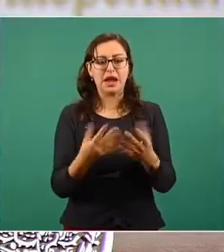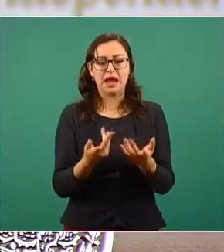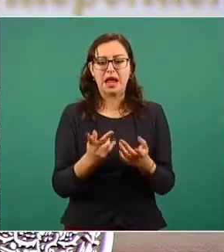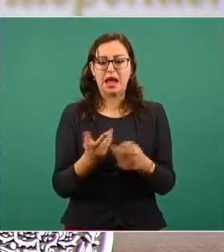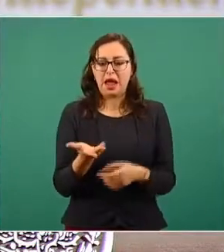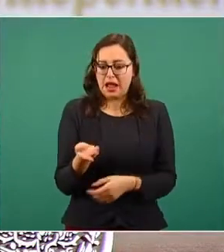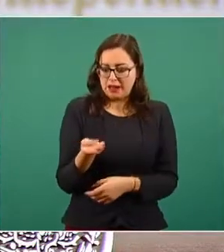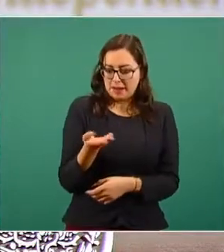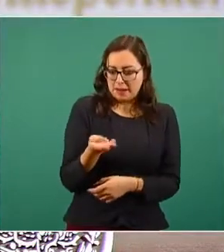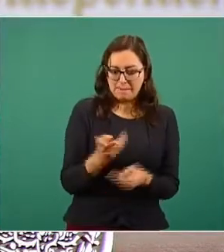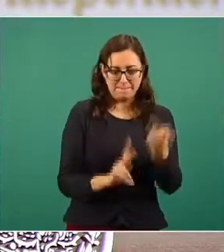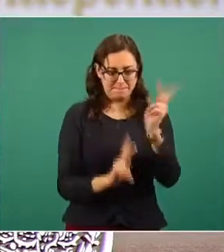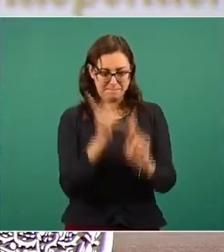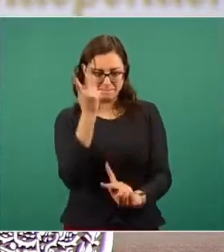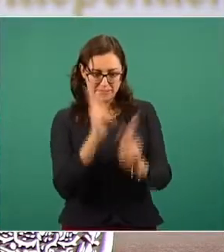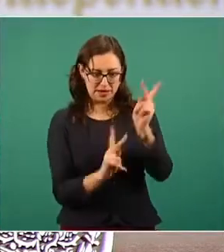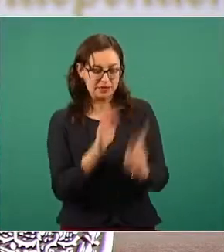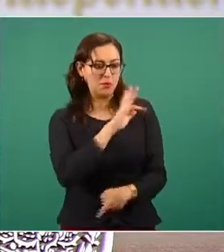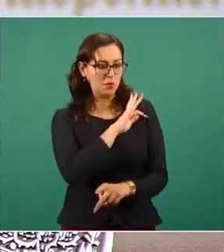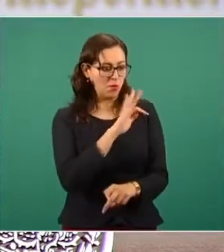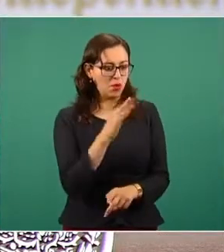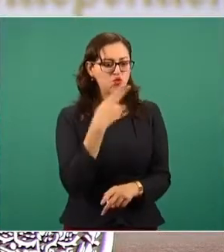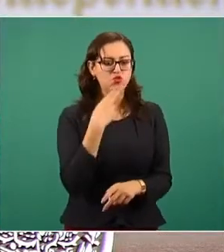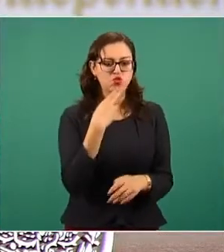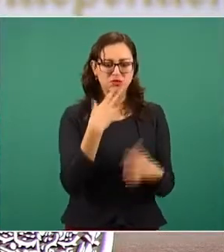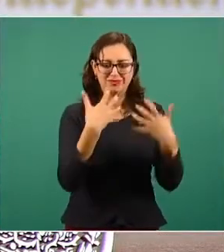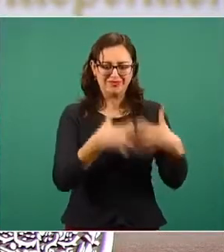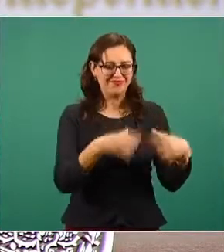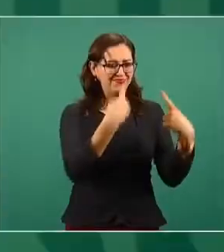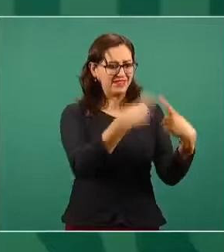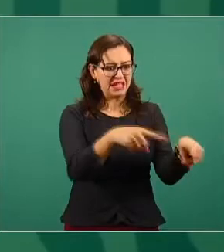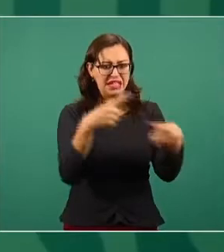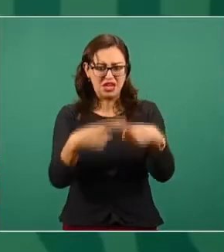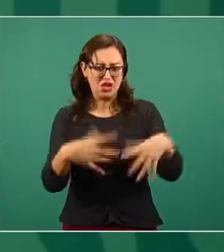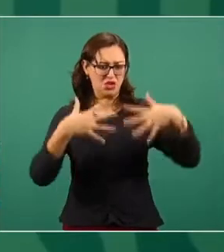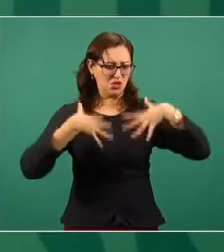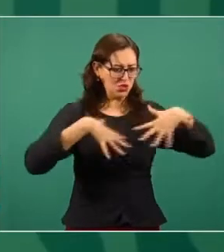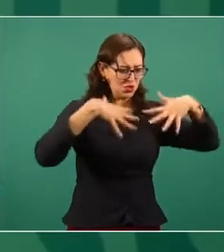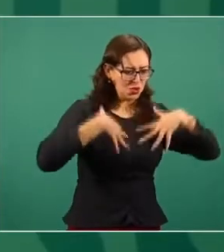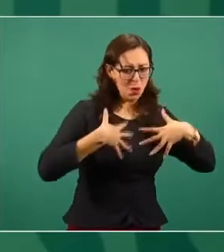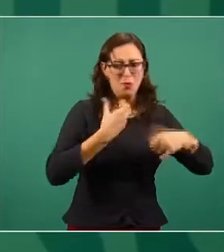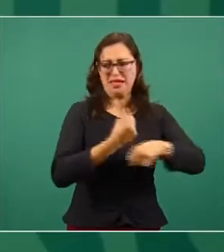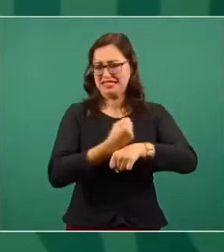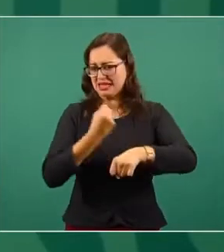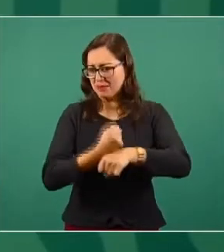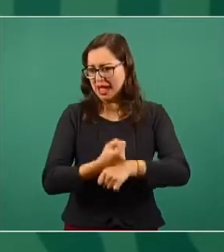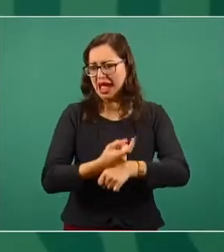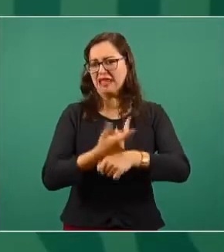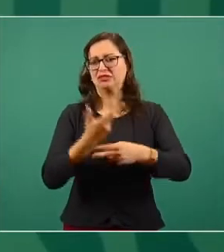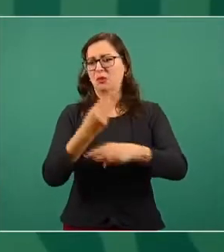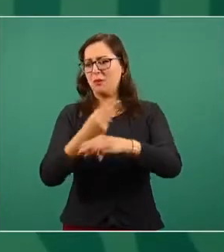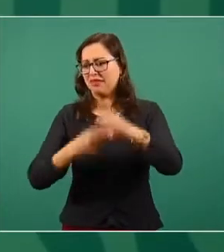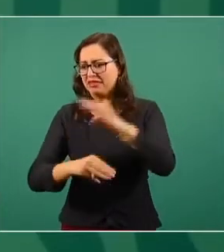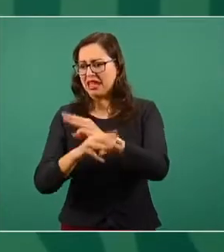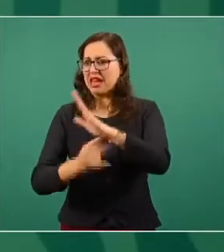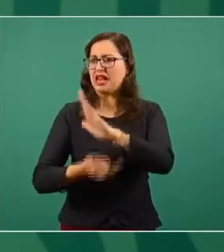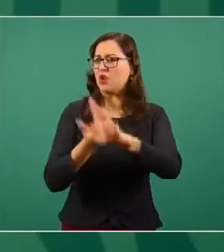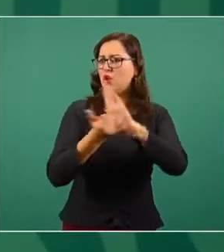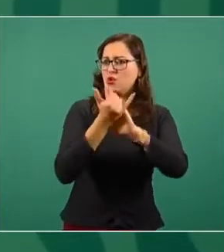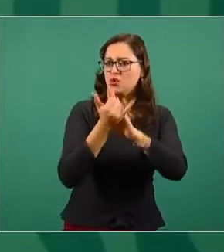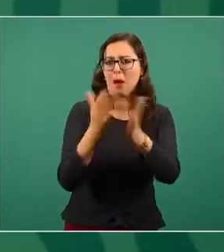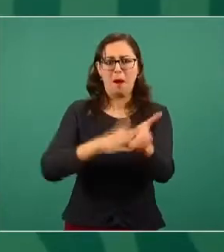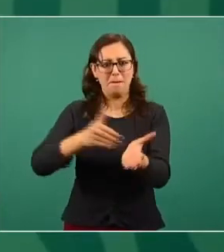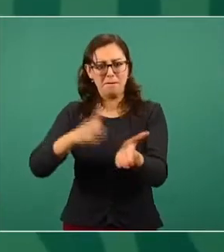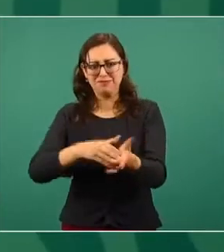tengo conocimiento de que puede usarse en ropa, en todo, en ropa, en materiales de construcción, en